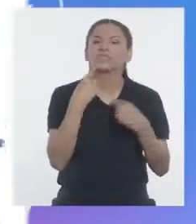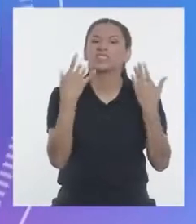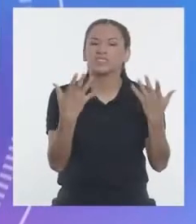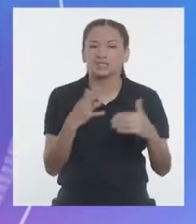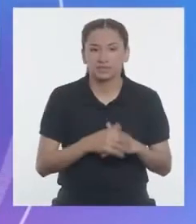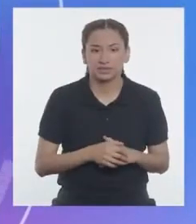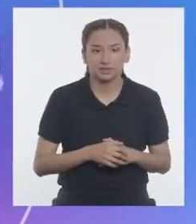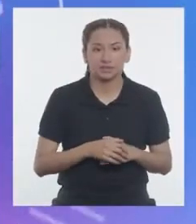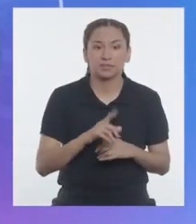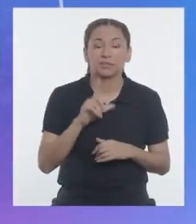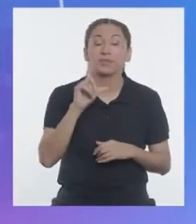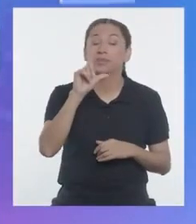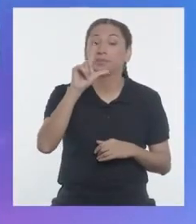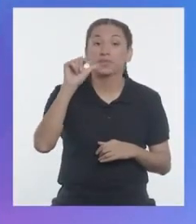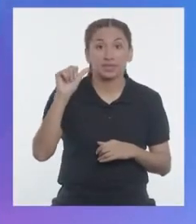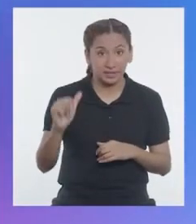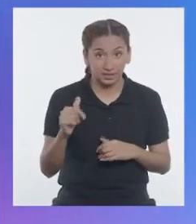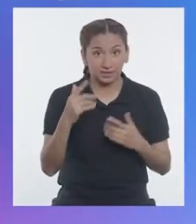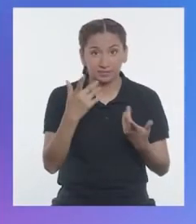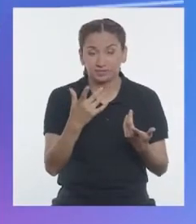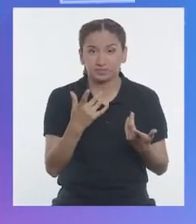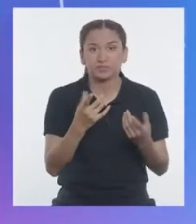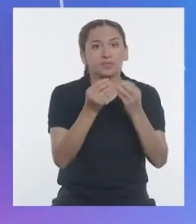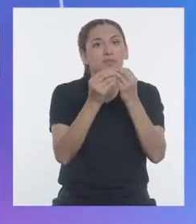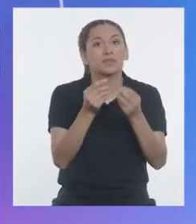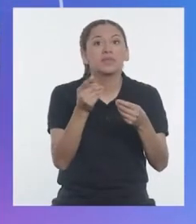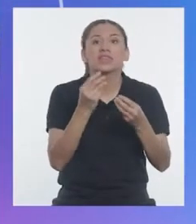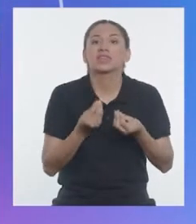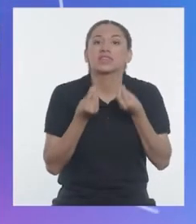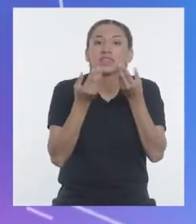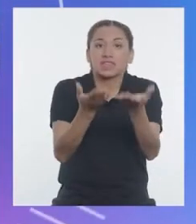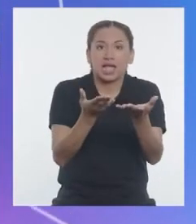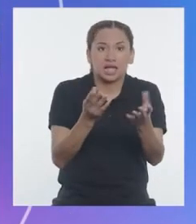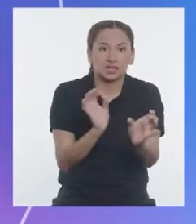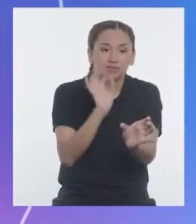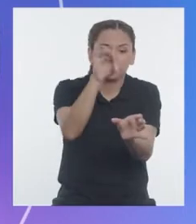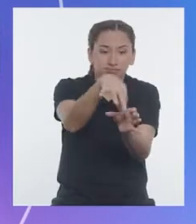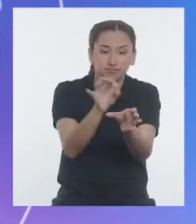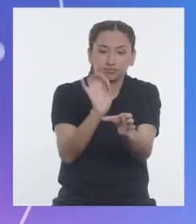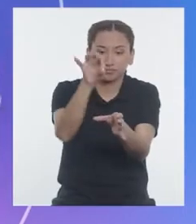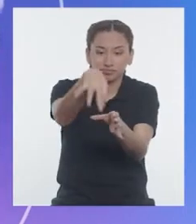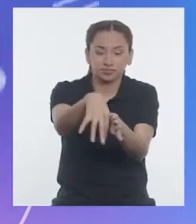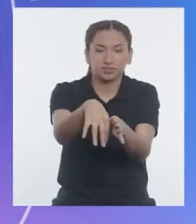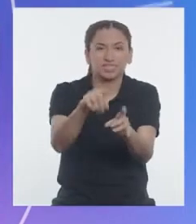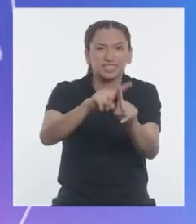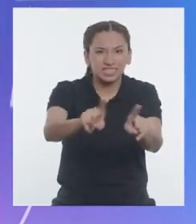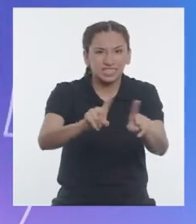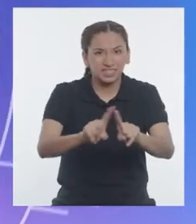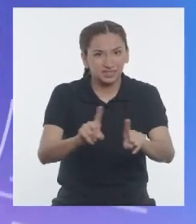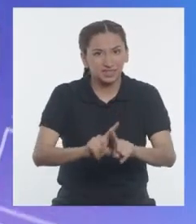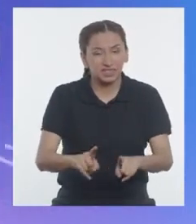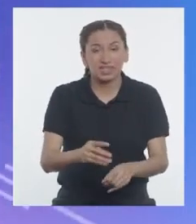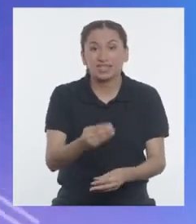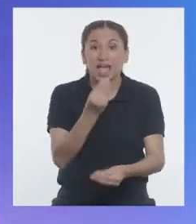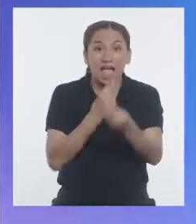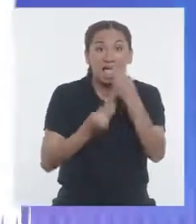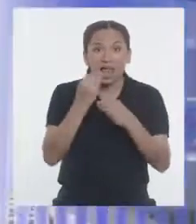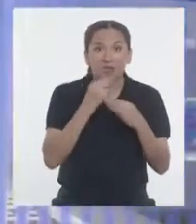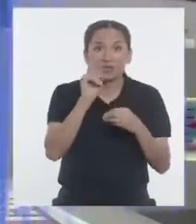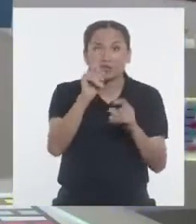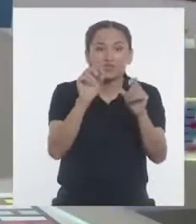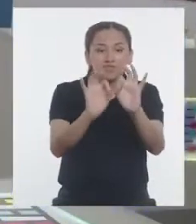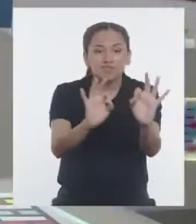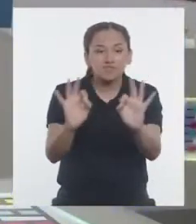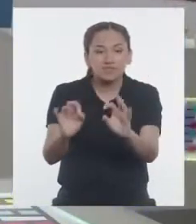que la A permite sembrar distintos tipos de alimentos en un mismo campo.